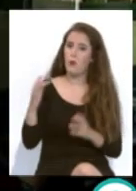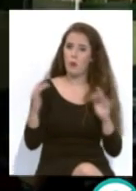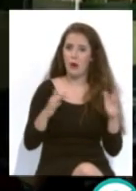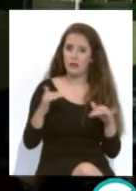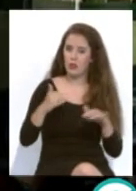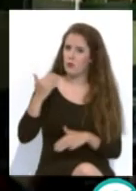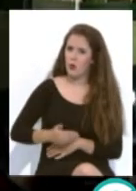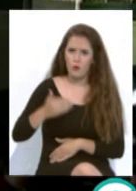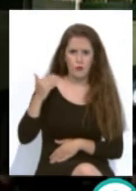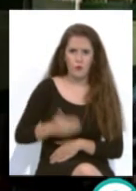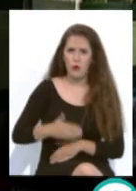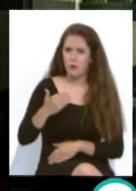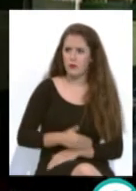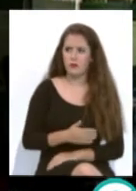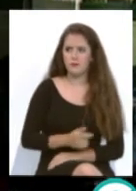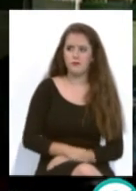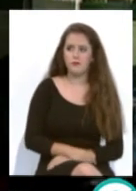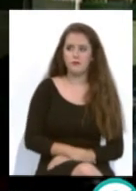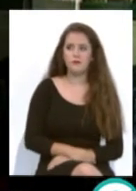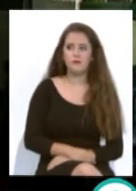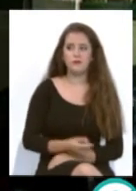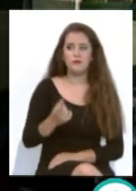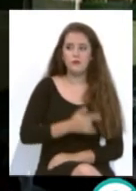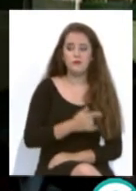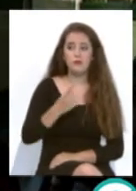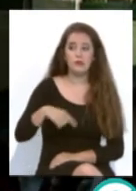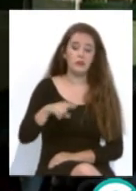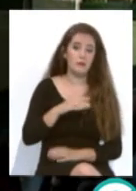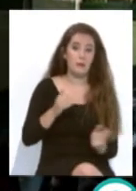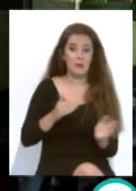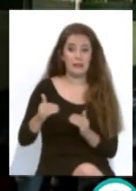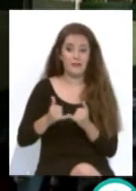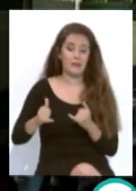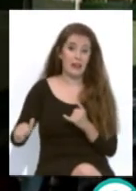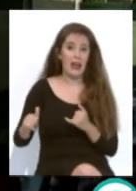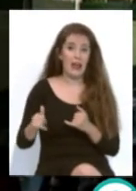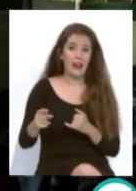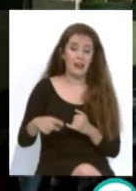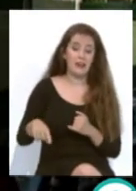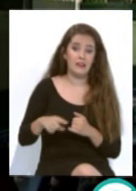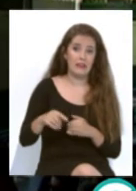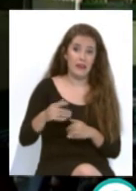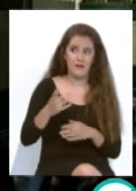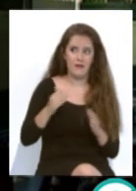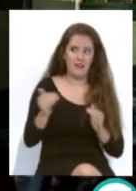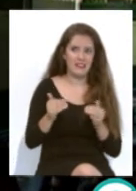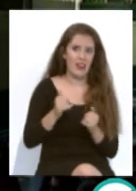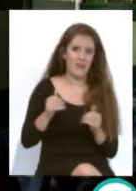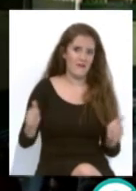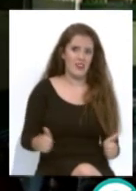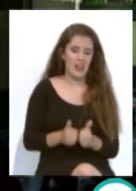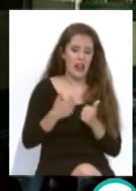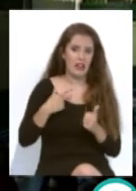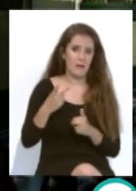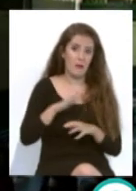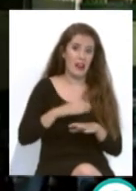muy importante. Muy buenas tardes. fase final de la... que es esa fase final de ascenso a